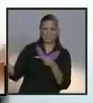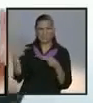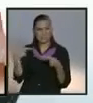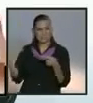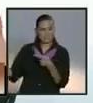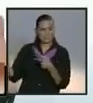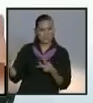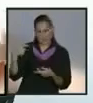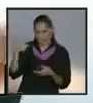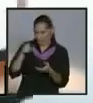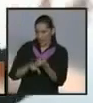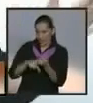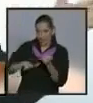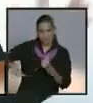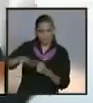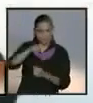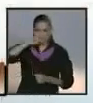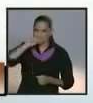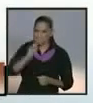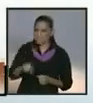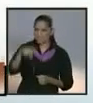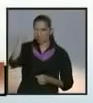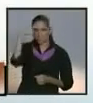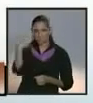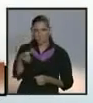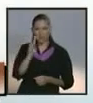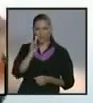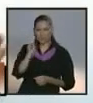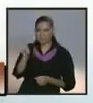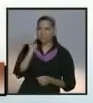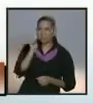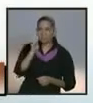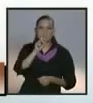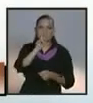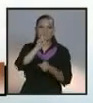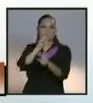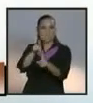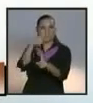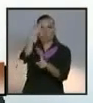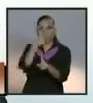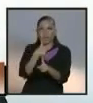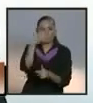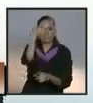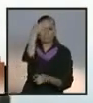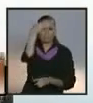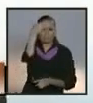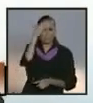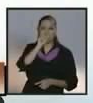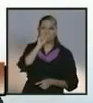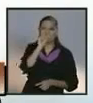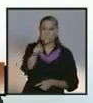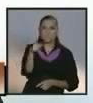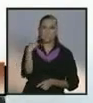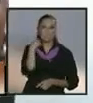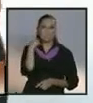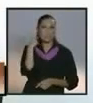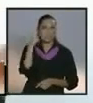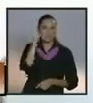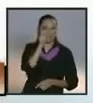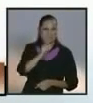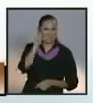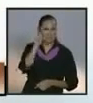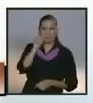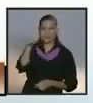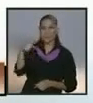mexicanos. Y son las mismas caras de siempre. Son los mismos políticos de siempre. Sólo les